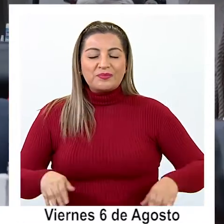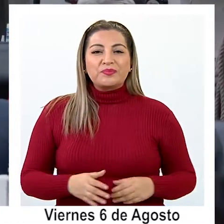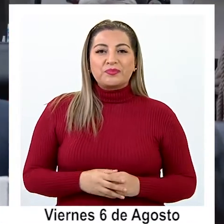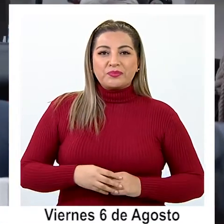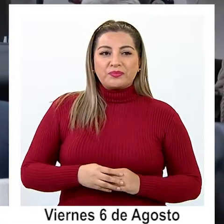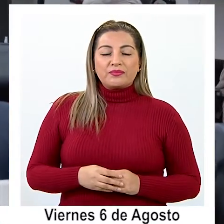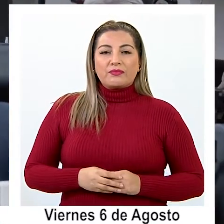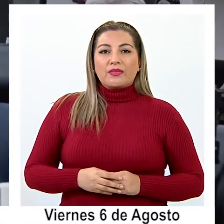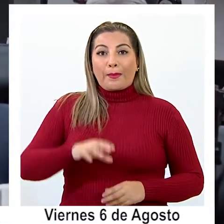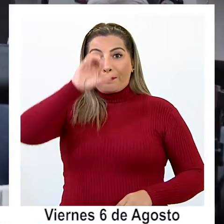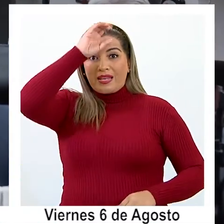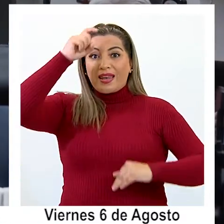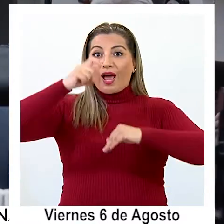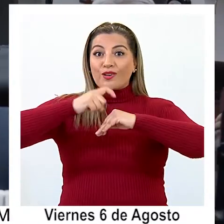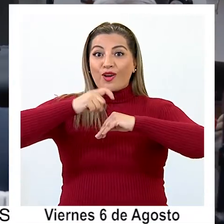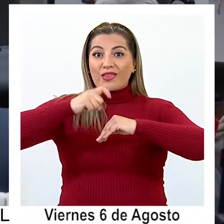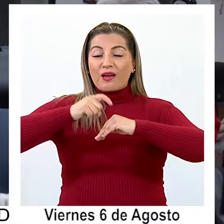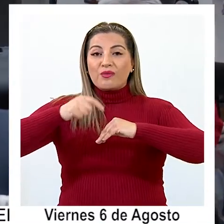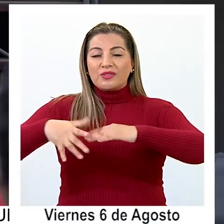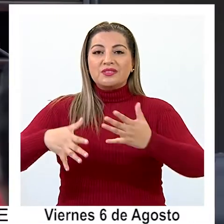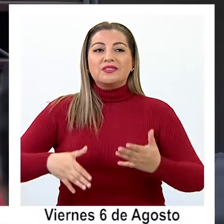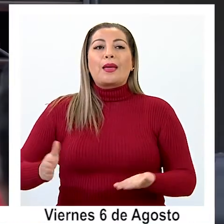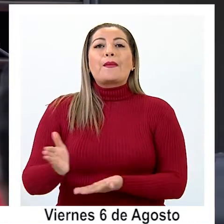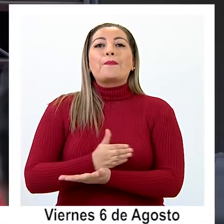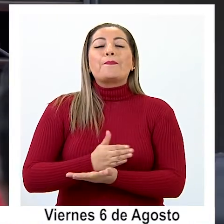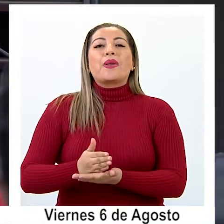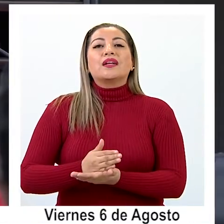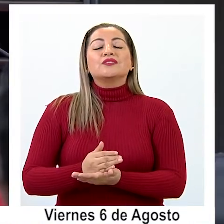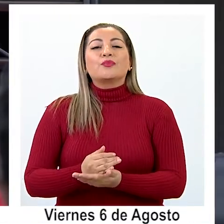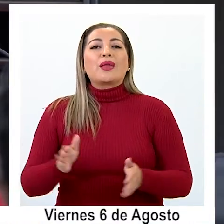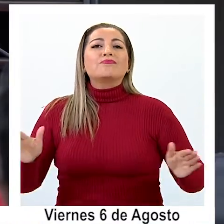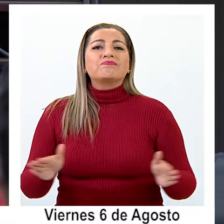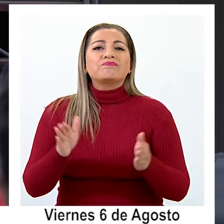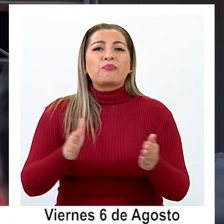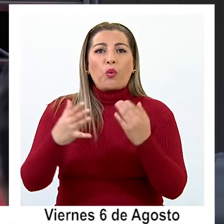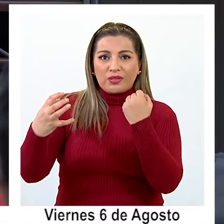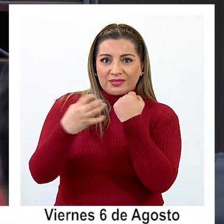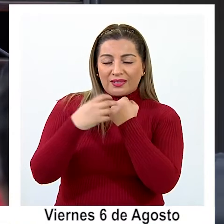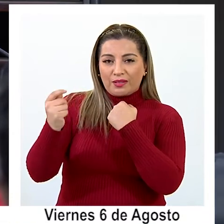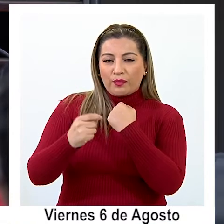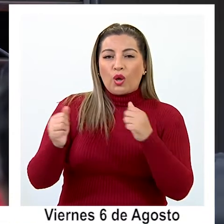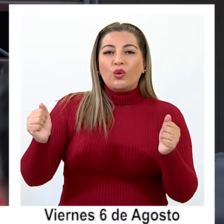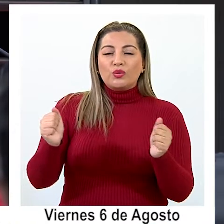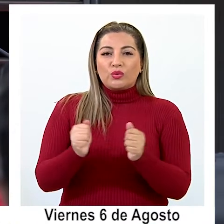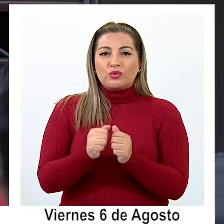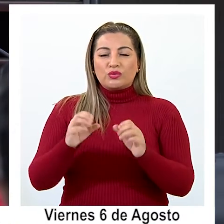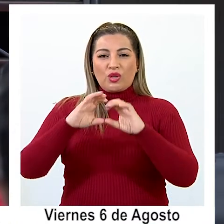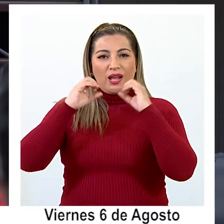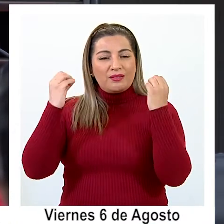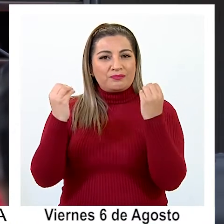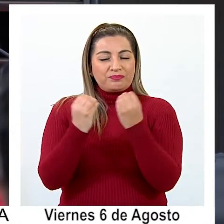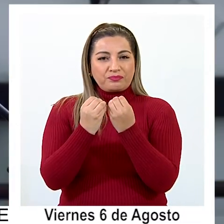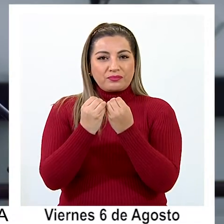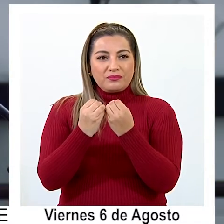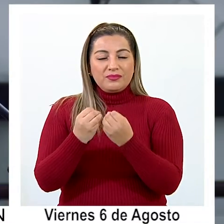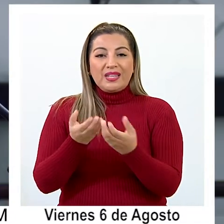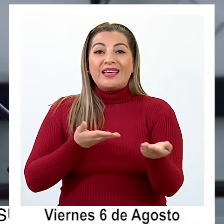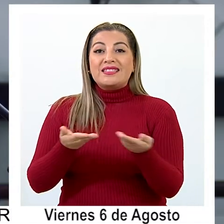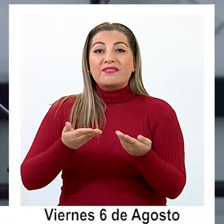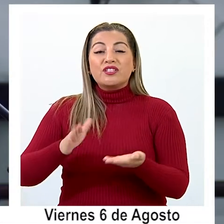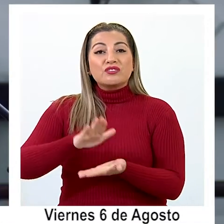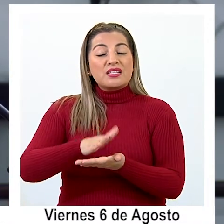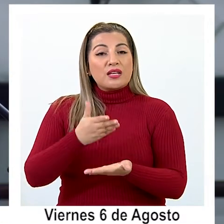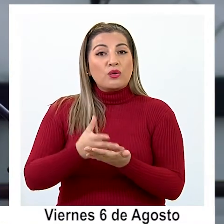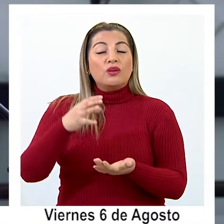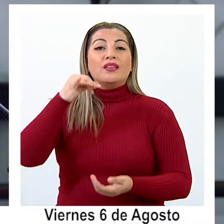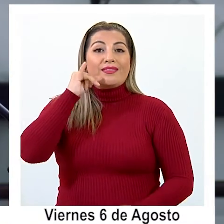manera, la minera Coyahuasi, a través del Plan Impulso Tarapacá, junto a la Corporación SER y el Servicio de Salud